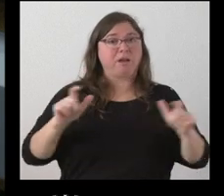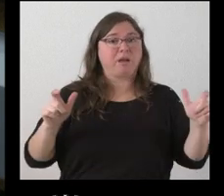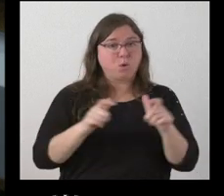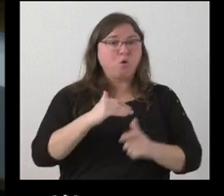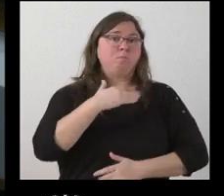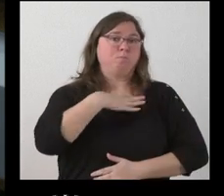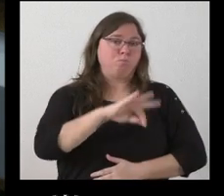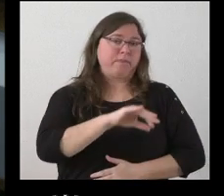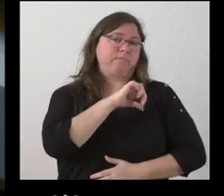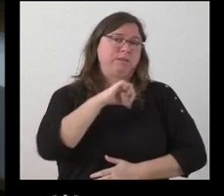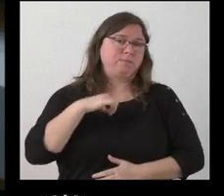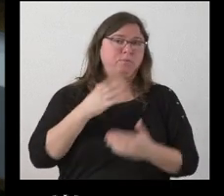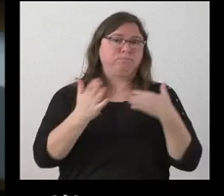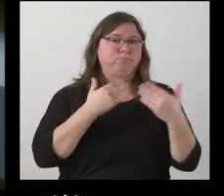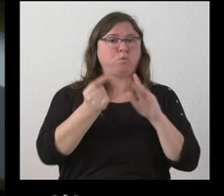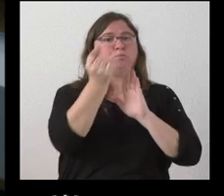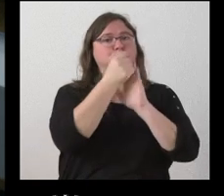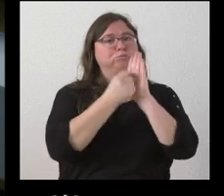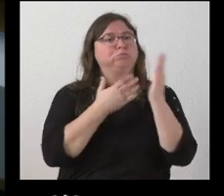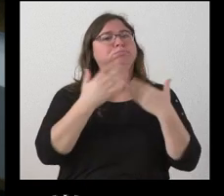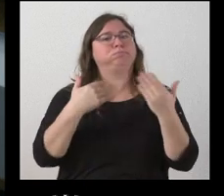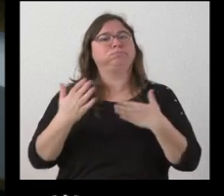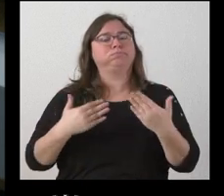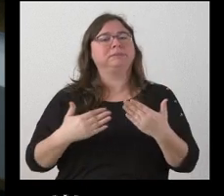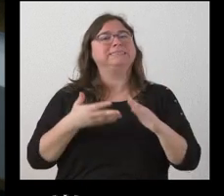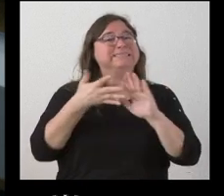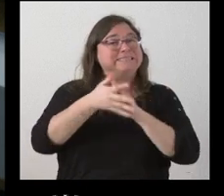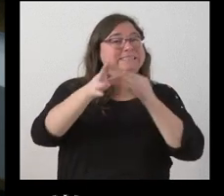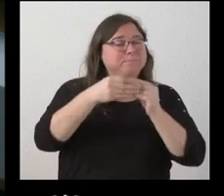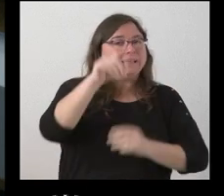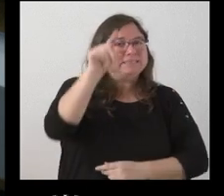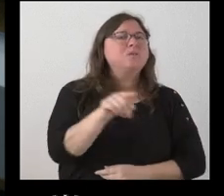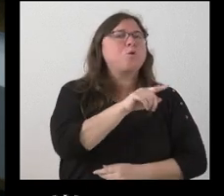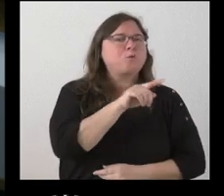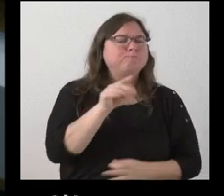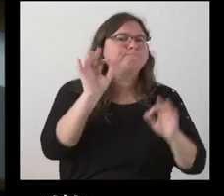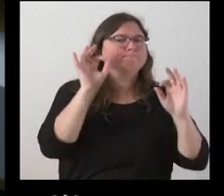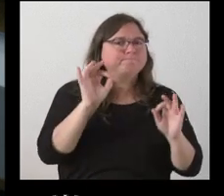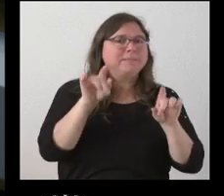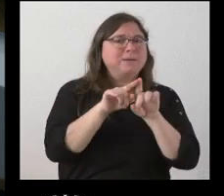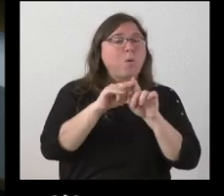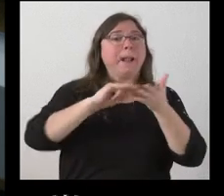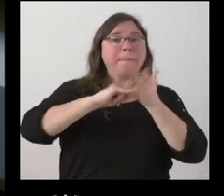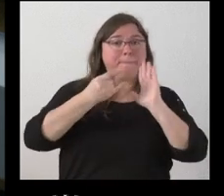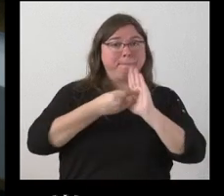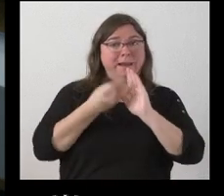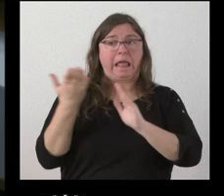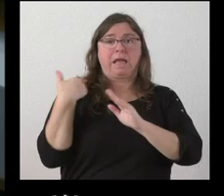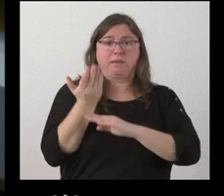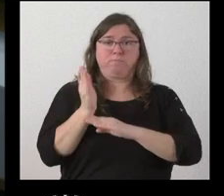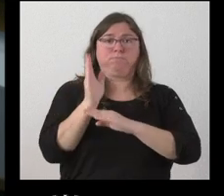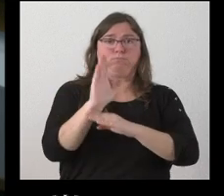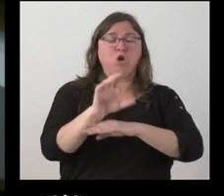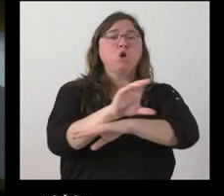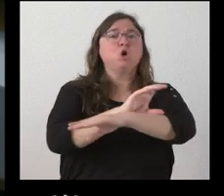individualmente cada uno de esos puntos solo matizar es así o sea es la el plan presentado ayer por la